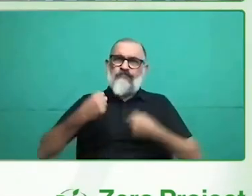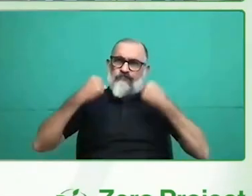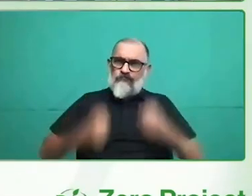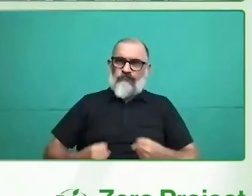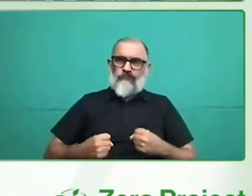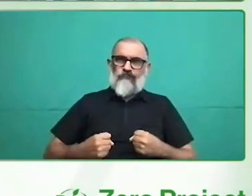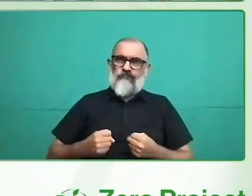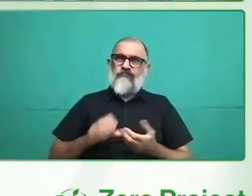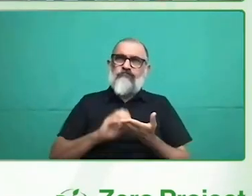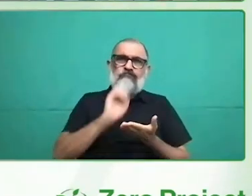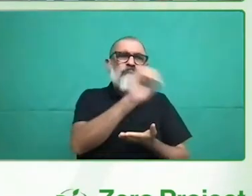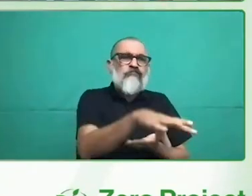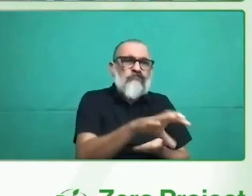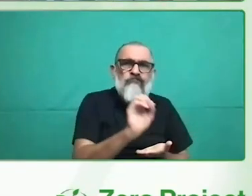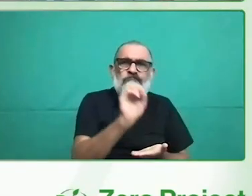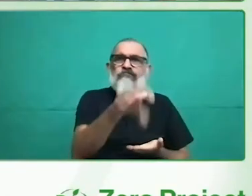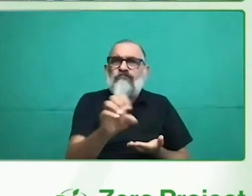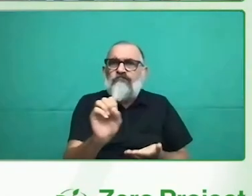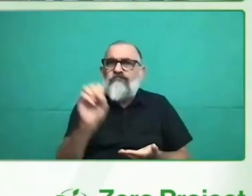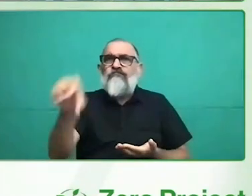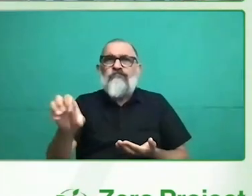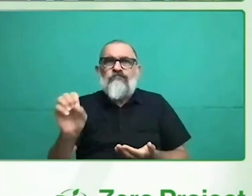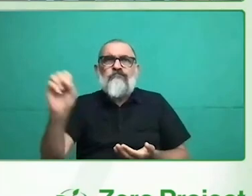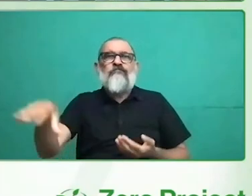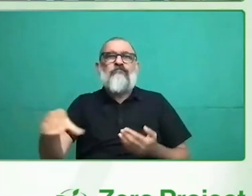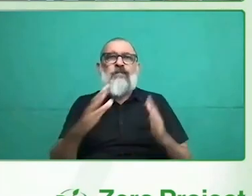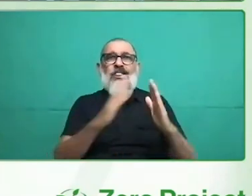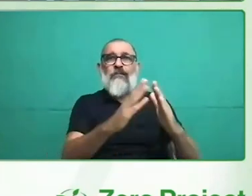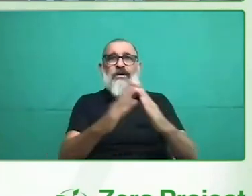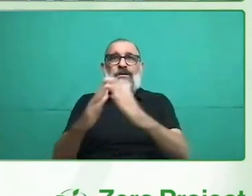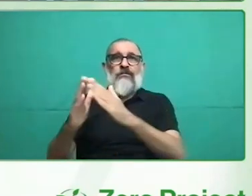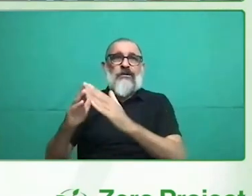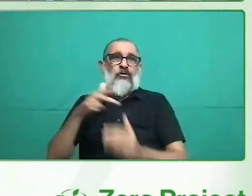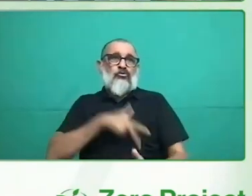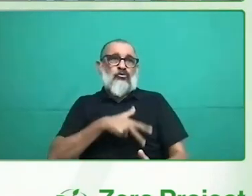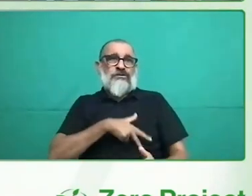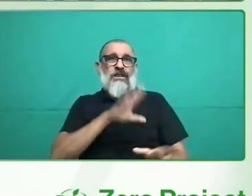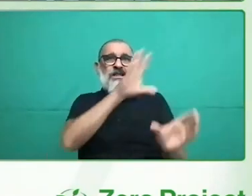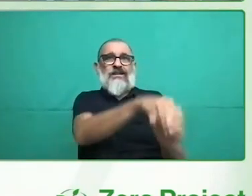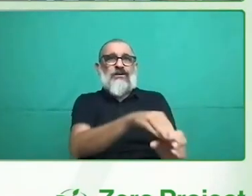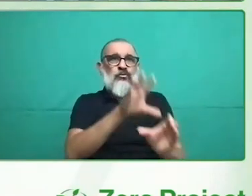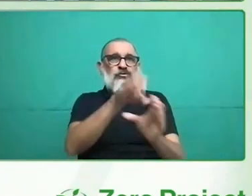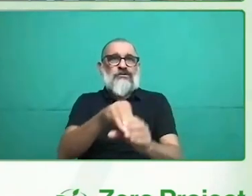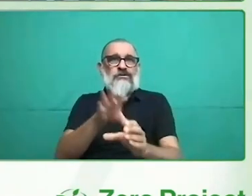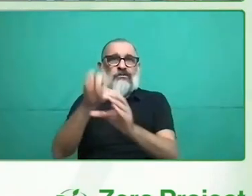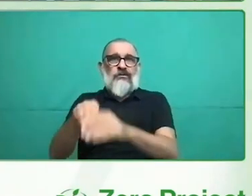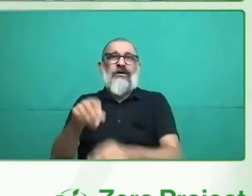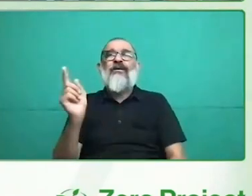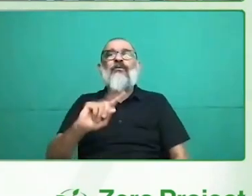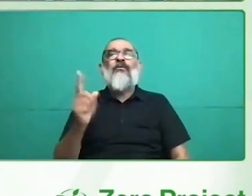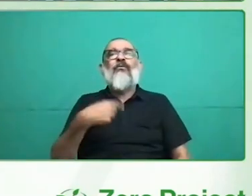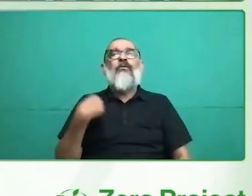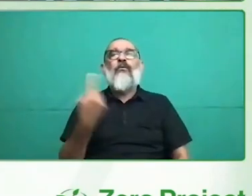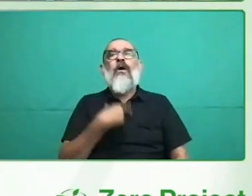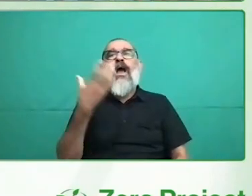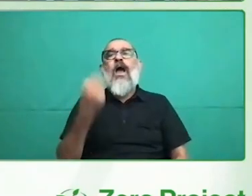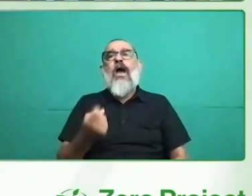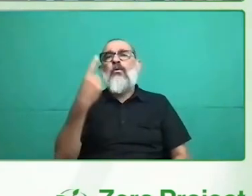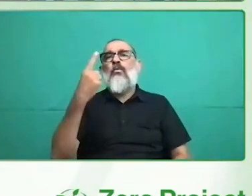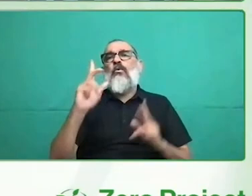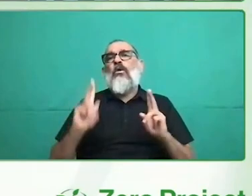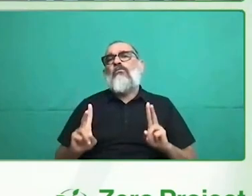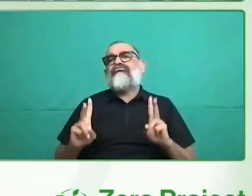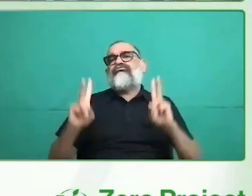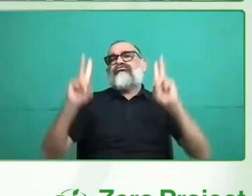sensibilizamos a la comunidad de que van ahí a vivir personas con discapacidad intelectual y que